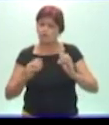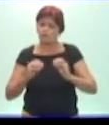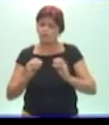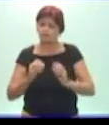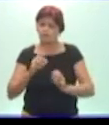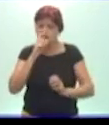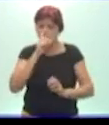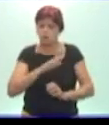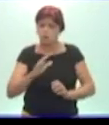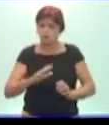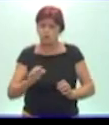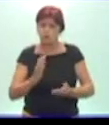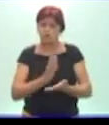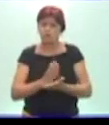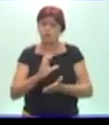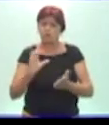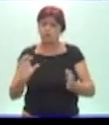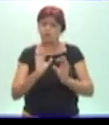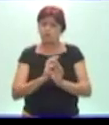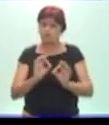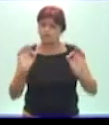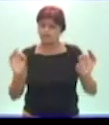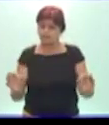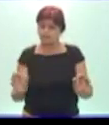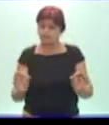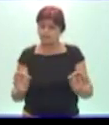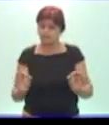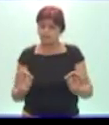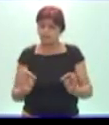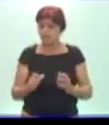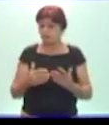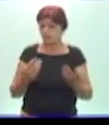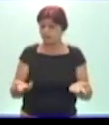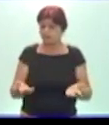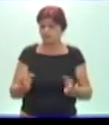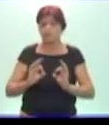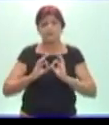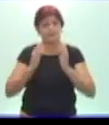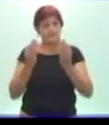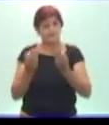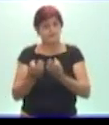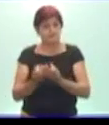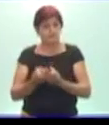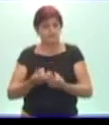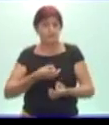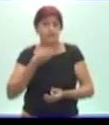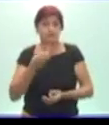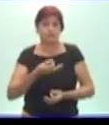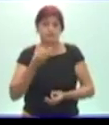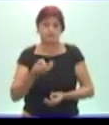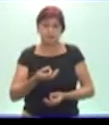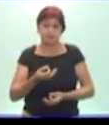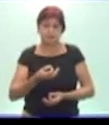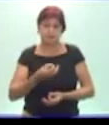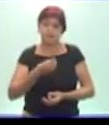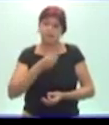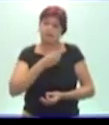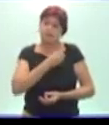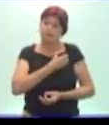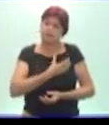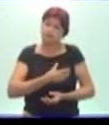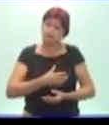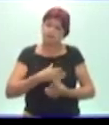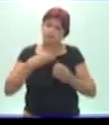educativas especiales y en ese intercambio la familia refiere que ellas a veces se han sentido agobiadas,